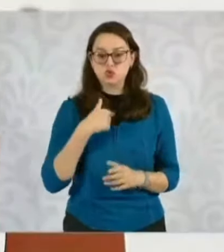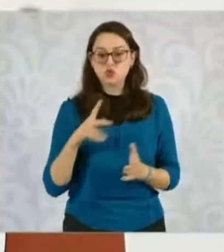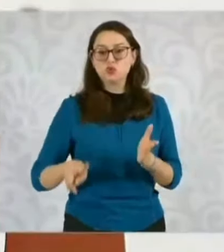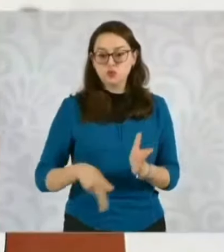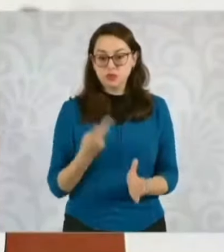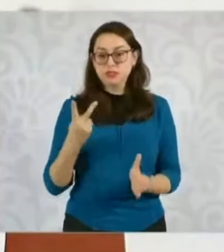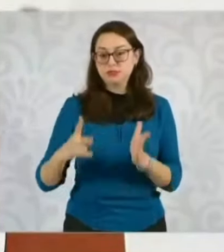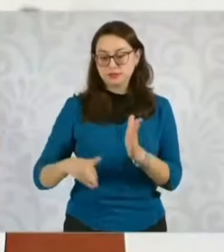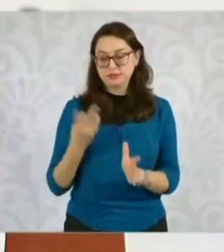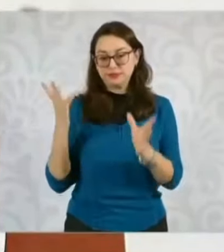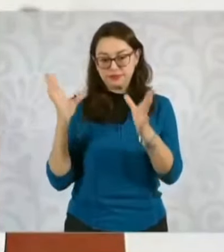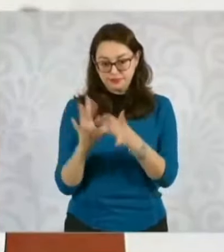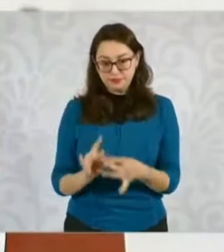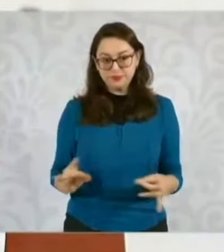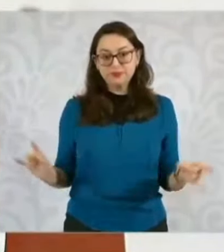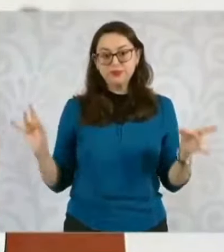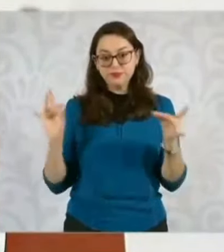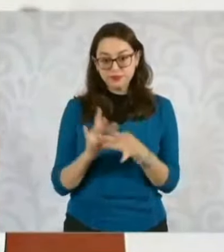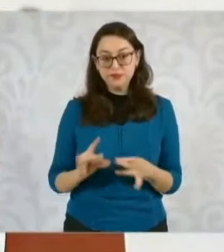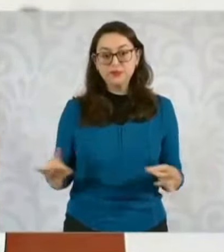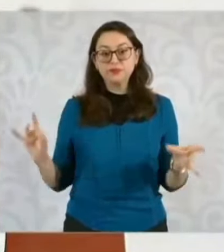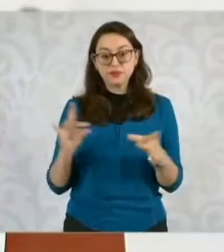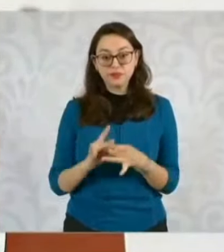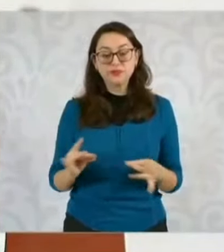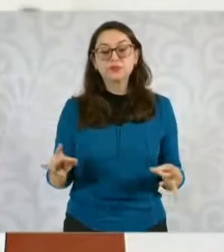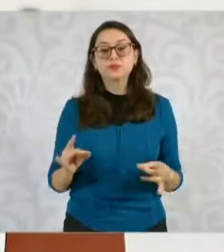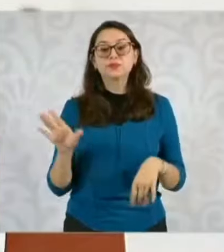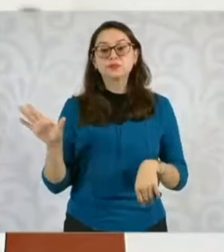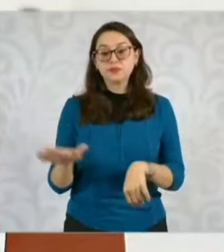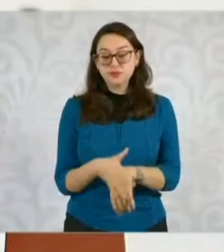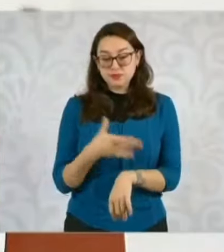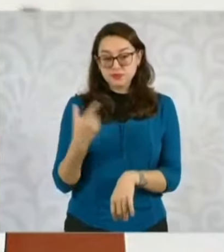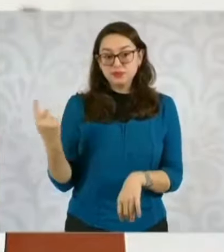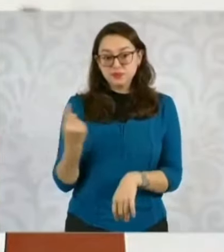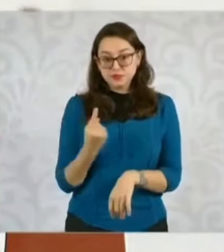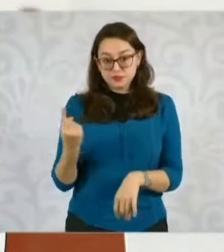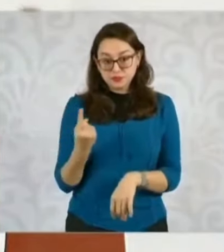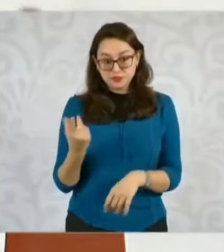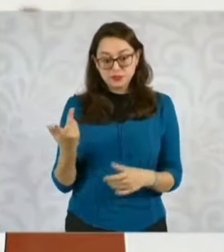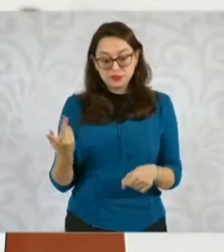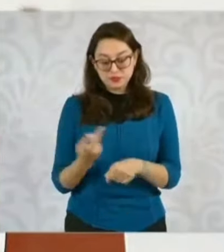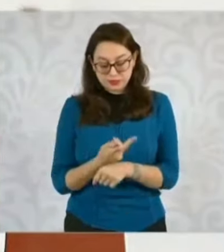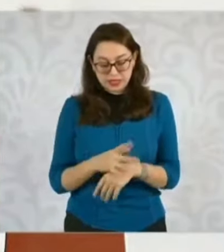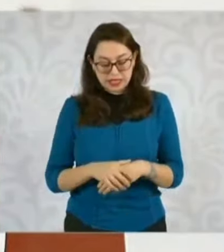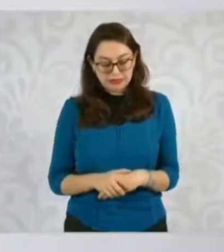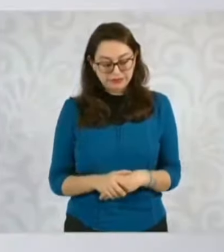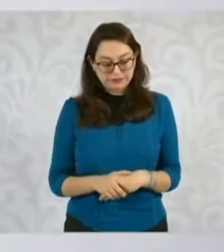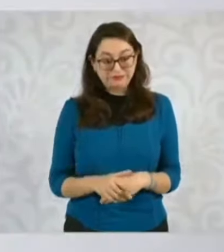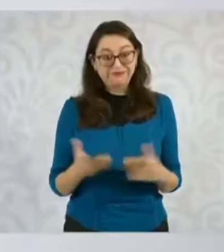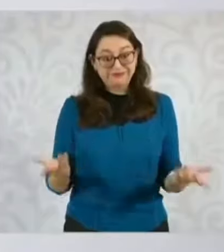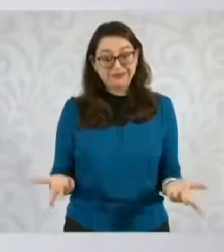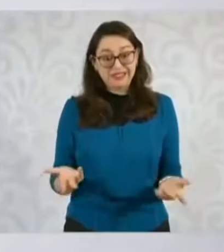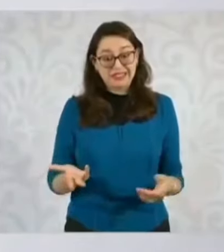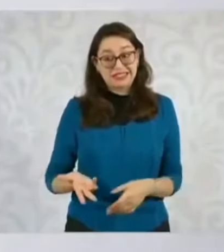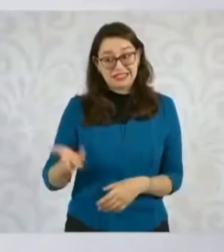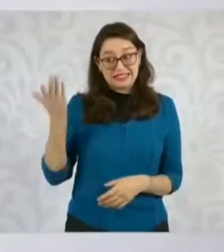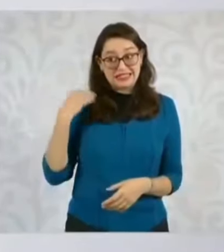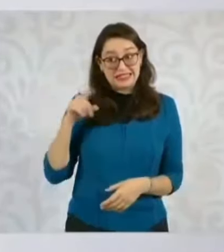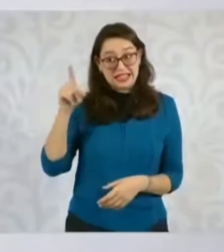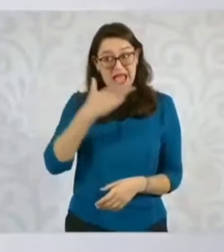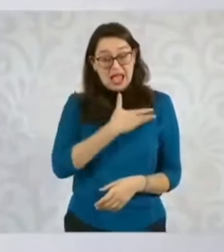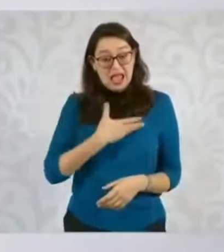Es porque acordamos con el presidente de Alemania tener un encuentro con empresarios